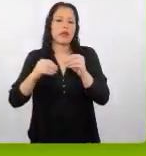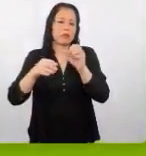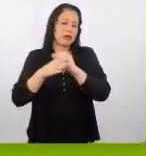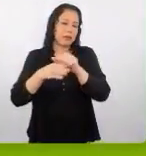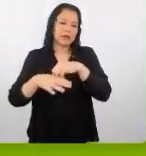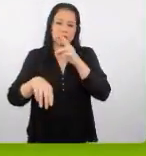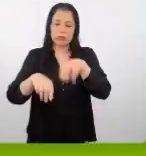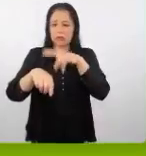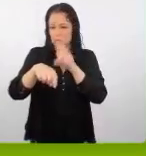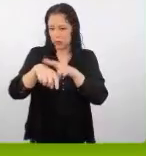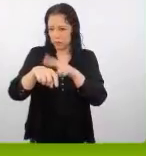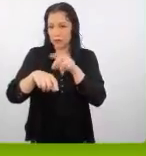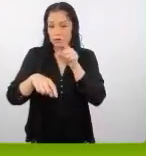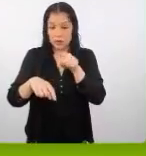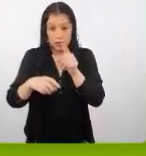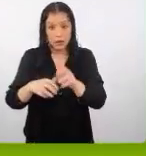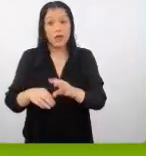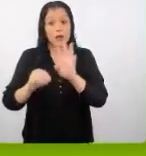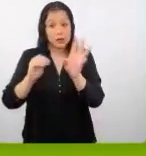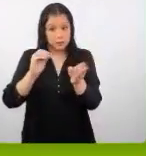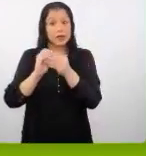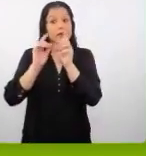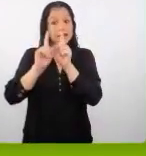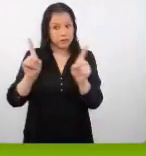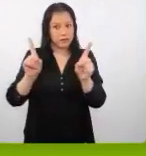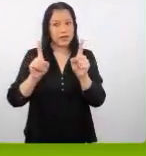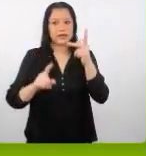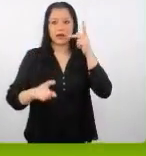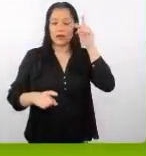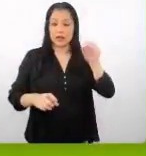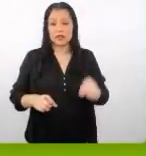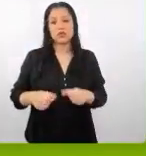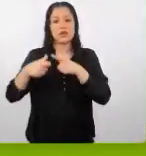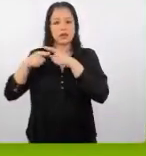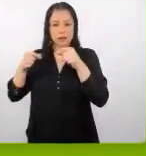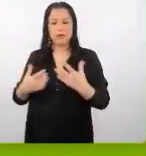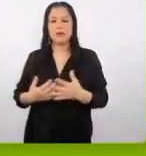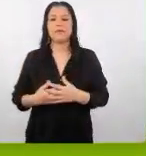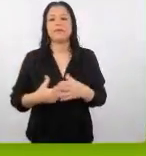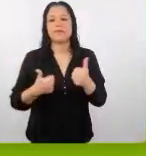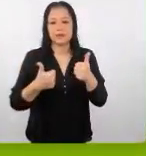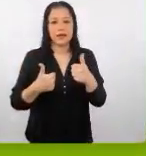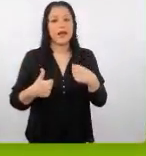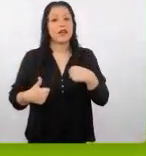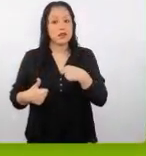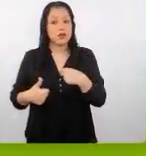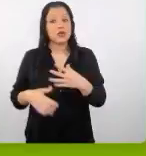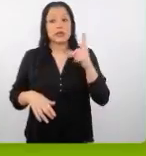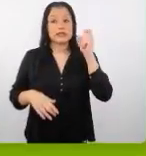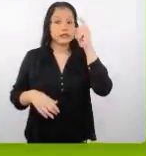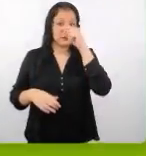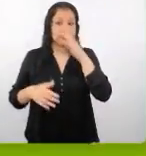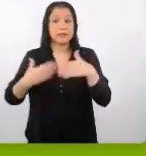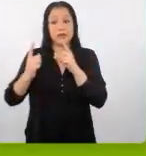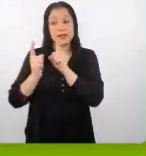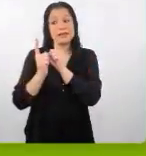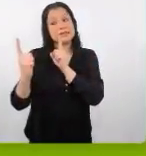yo creo que es algo muy importante de ver gracias si a nosotros nos ha costado bastante separarnos